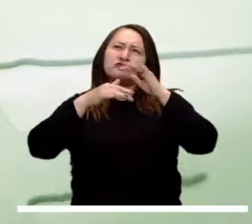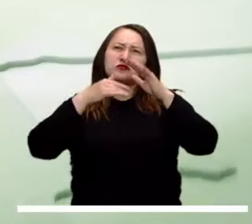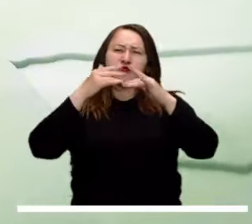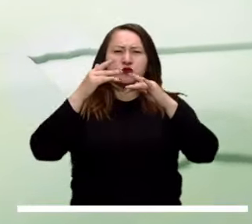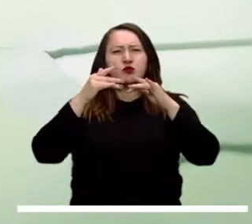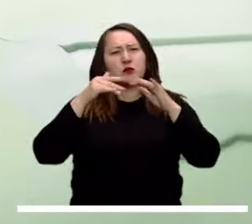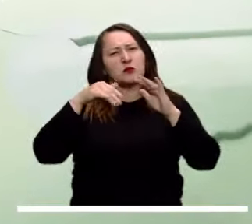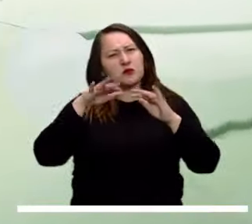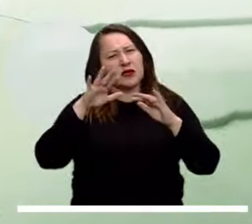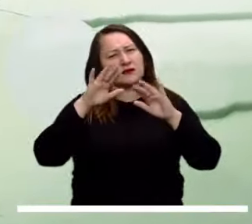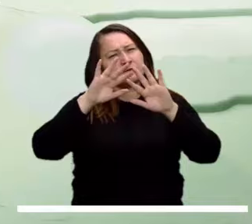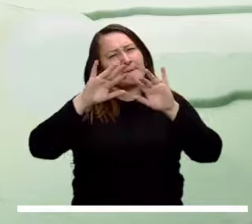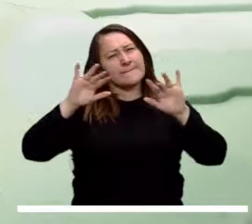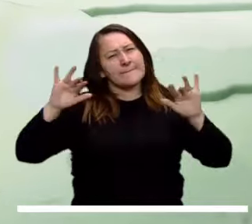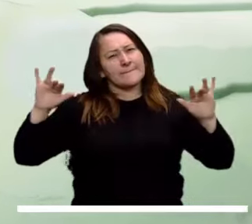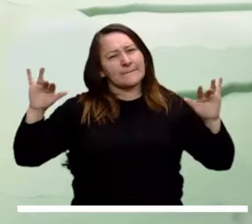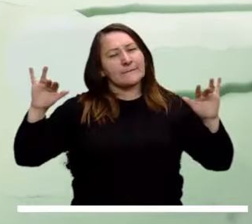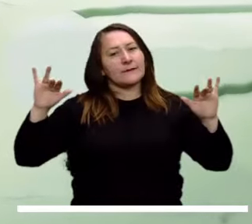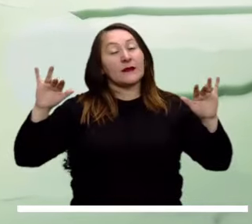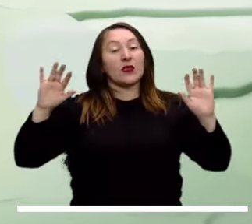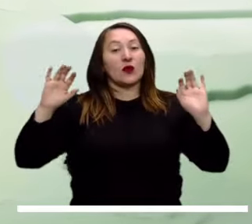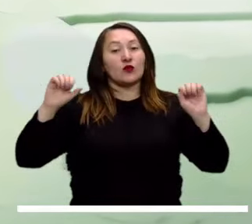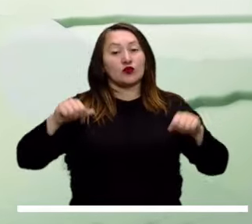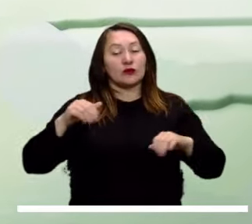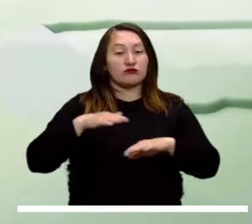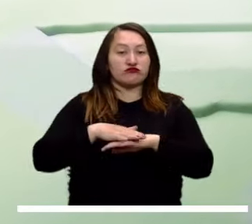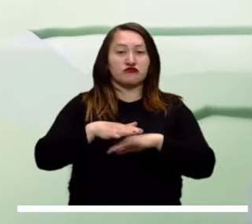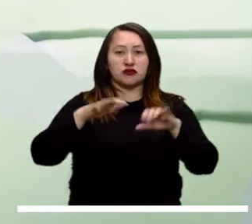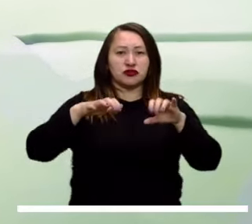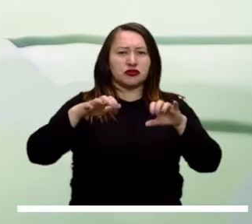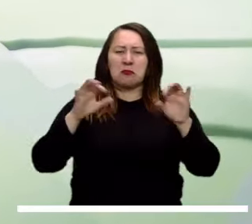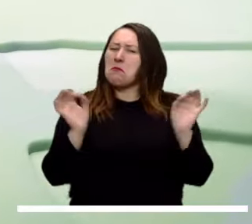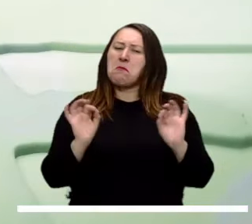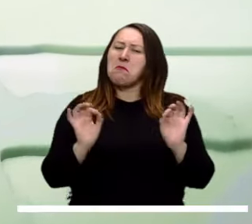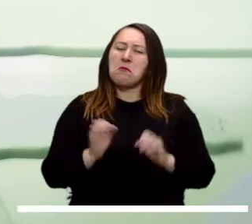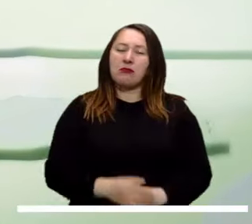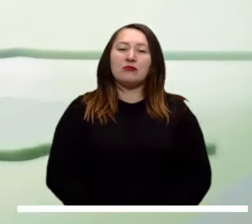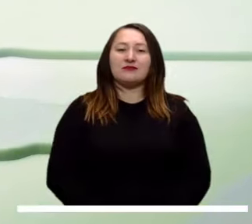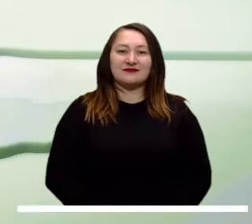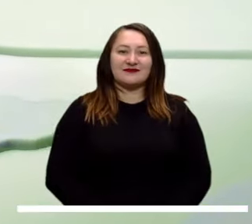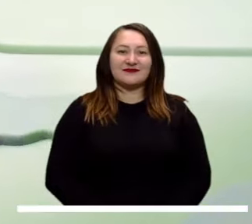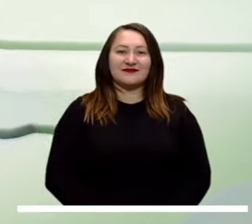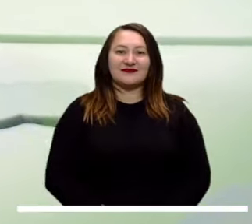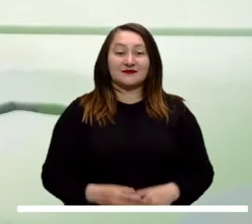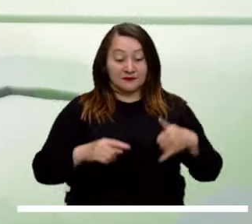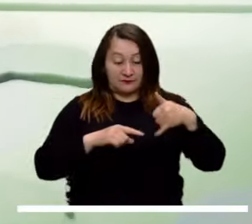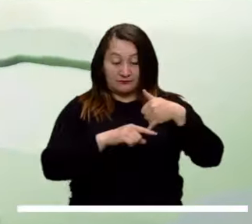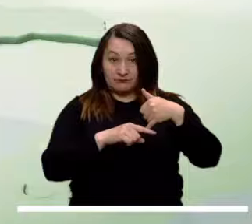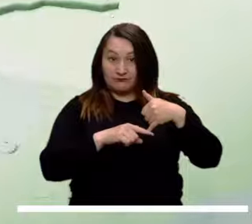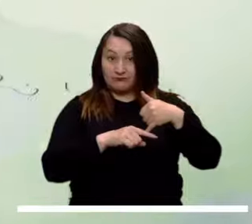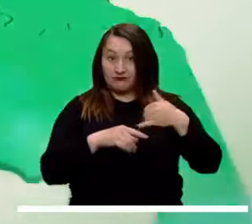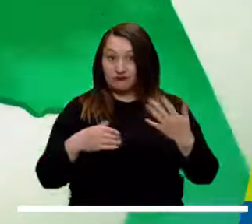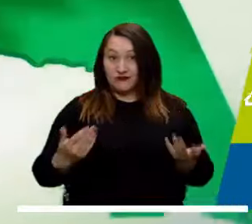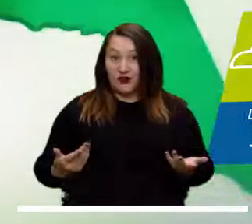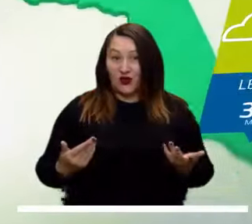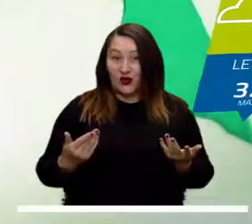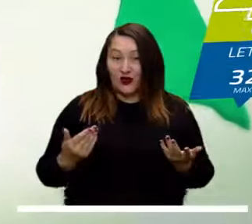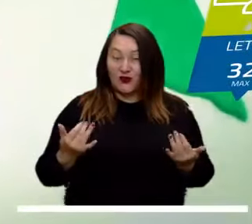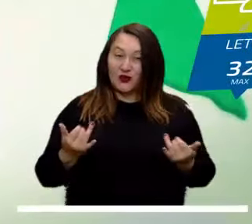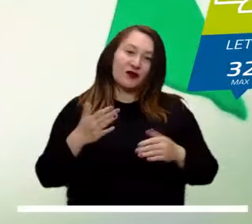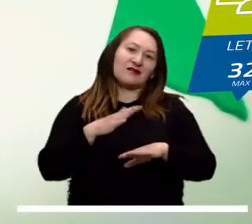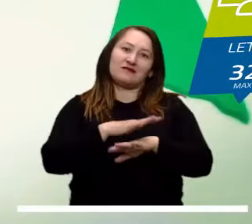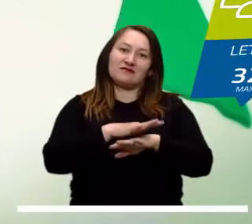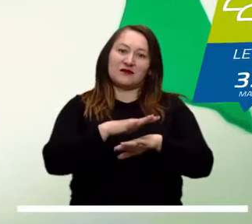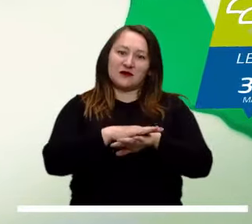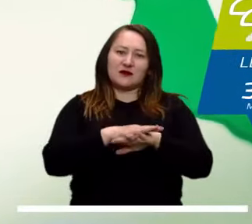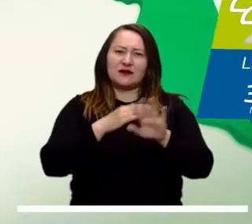un cielo significativamente despejado, por lo cual no se esperan lluvias sobre el territorio. Para la Amazonía colombiana se